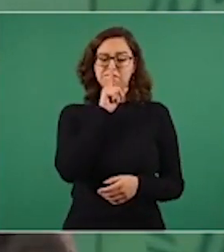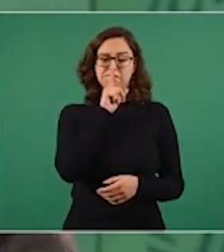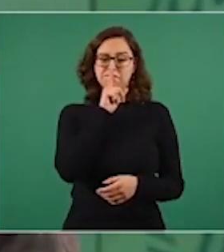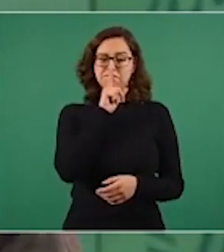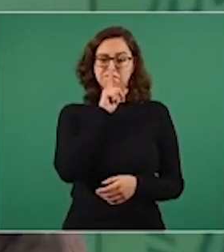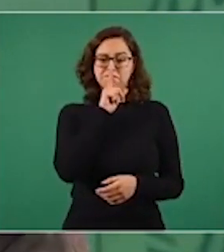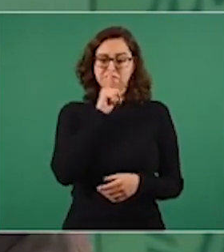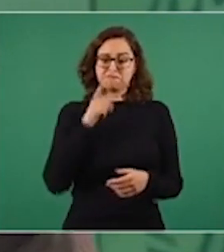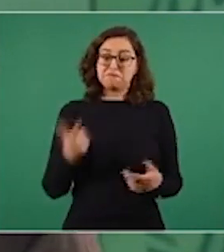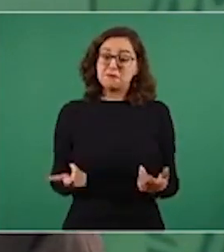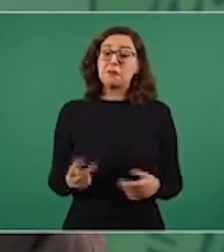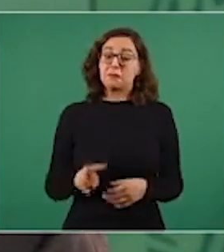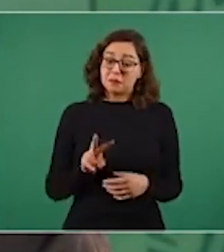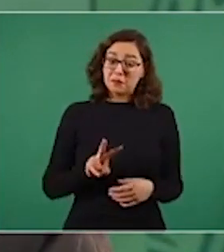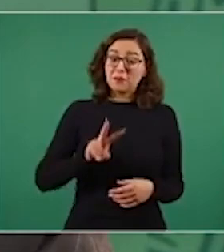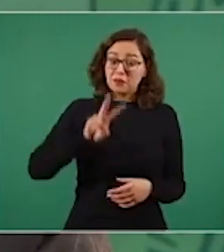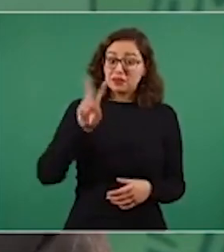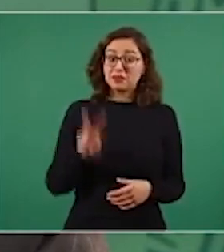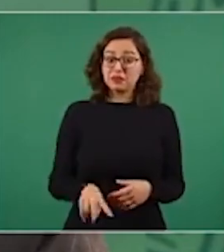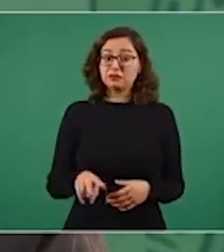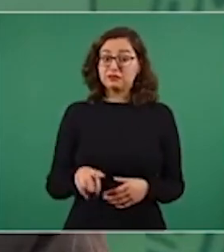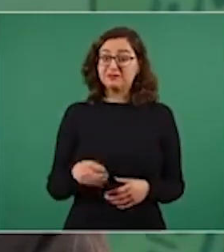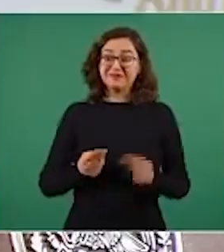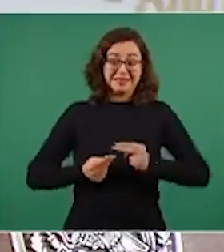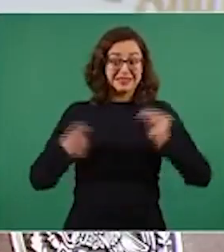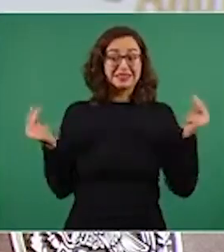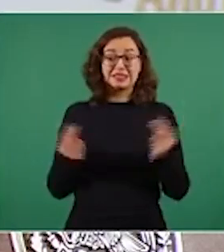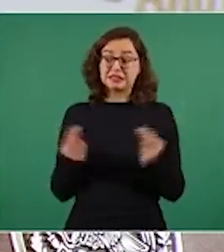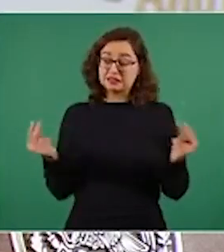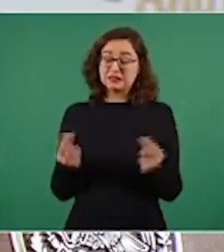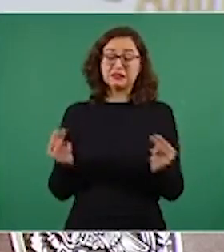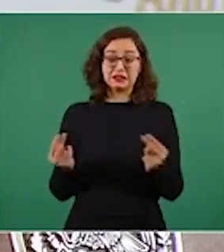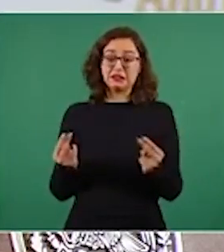es un asunto de juicio práctico, ahí están los datos.